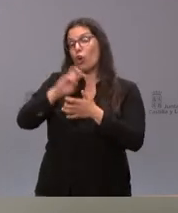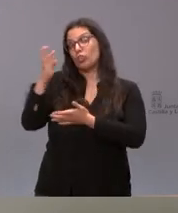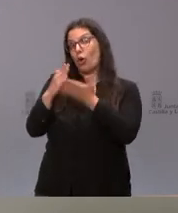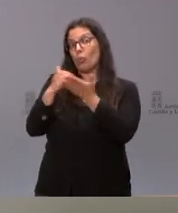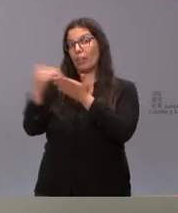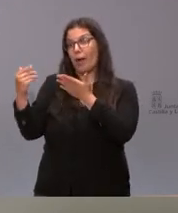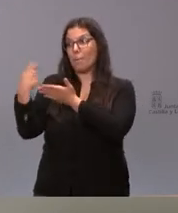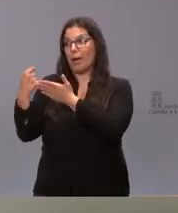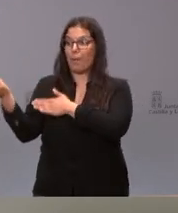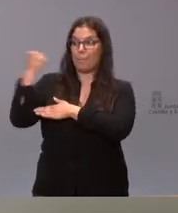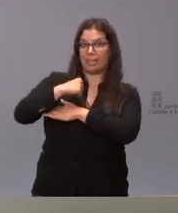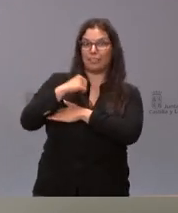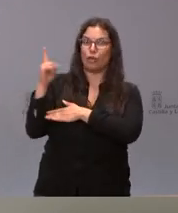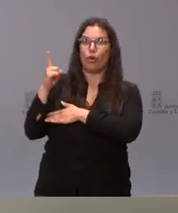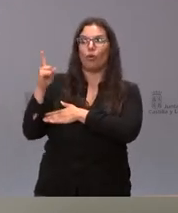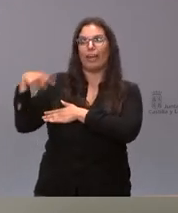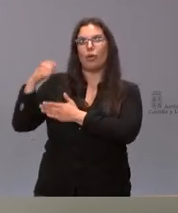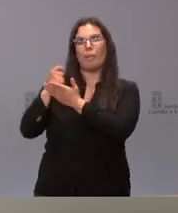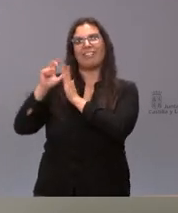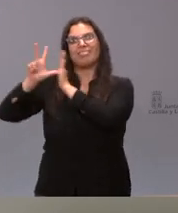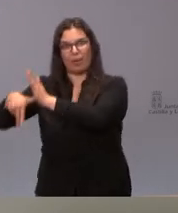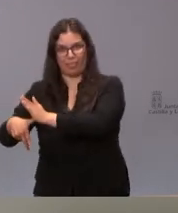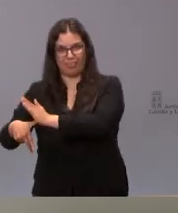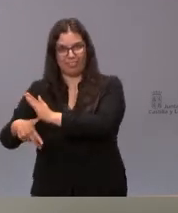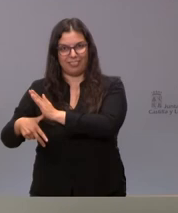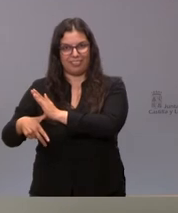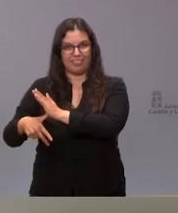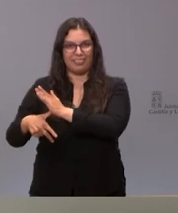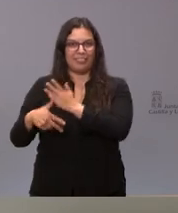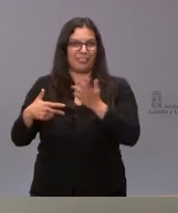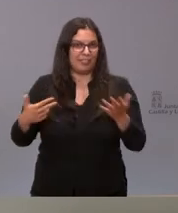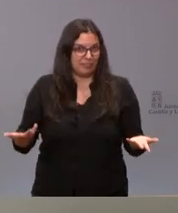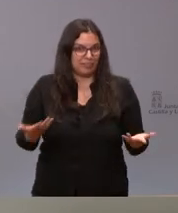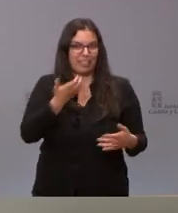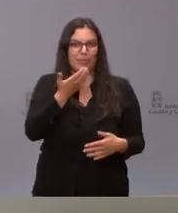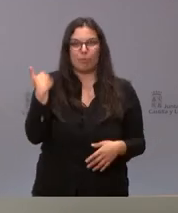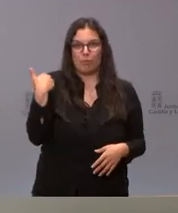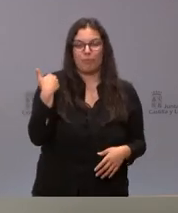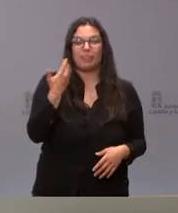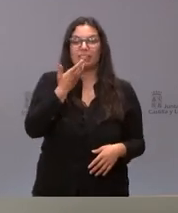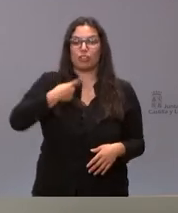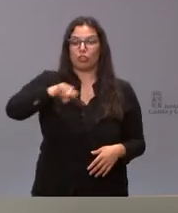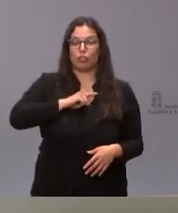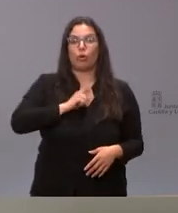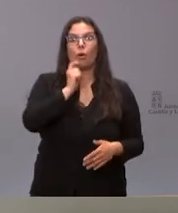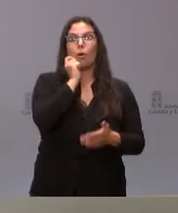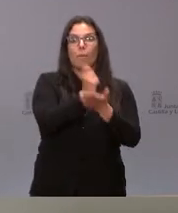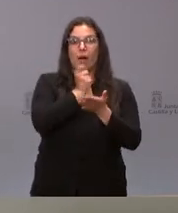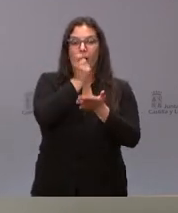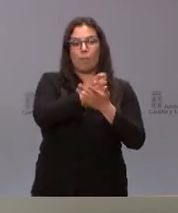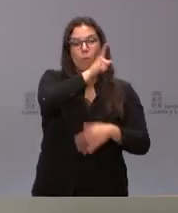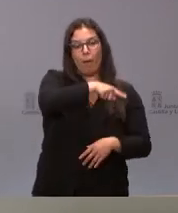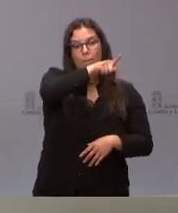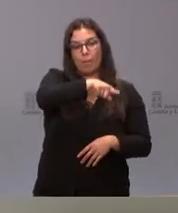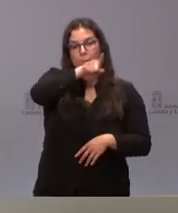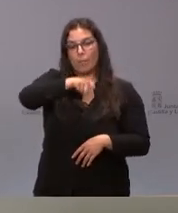pagó más pero lo que hizo es pagar más retrasado y por tanto más tarde es el ejemplo que yo les ponía si nosotros pagamos mes a mes la gestión de la dependencia